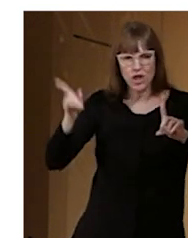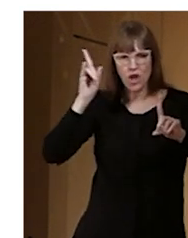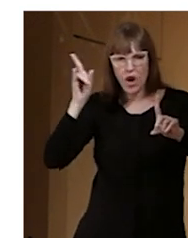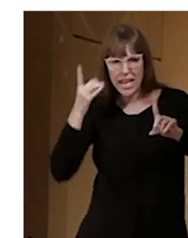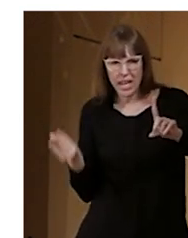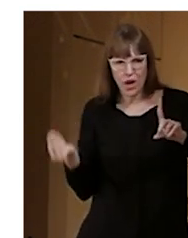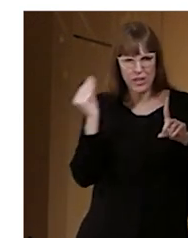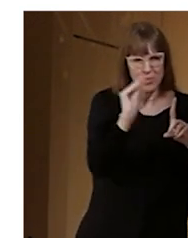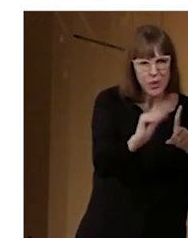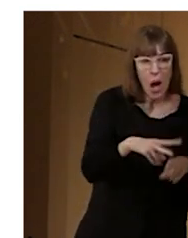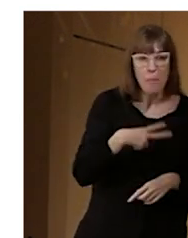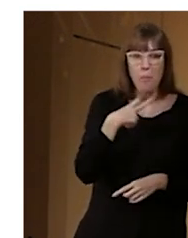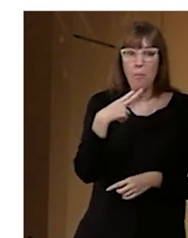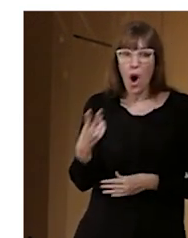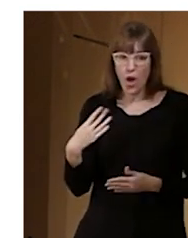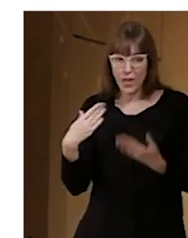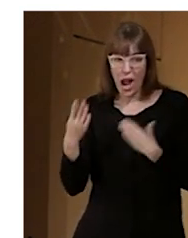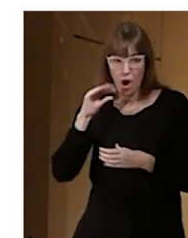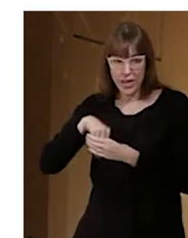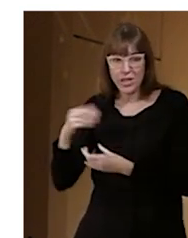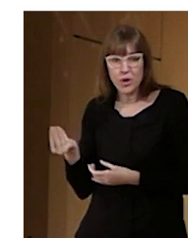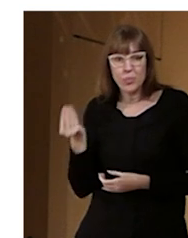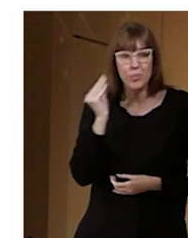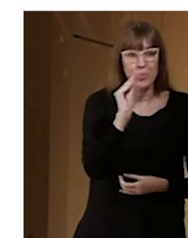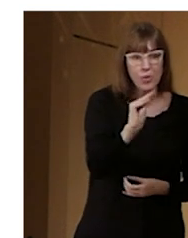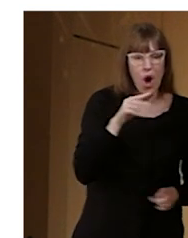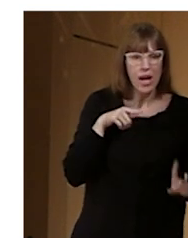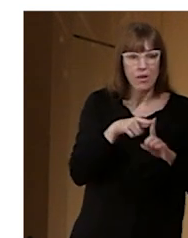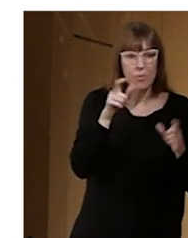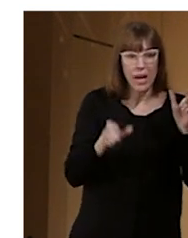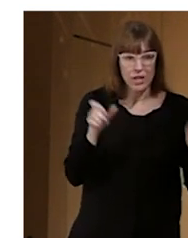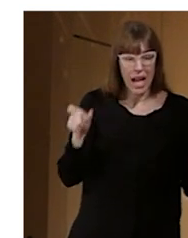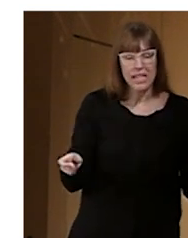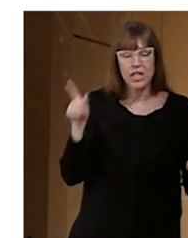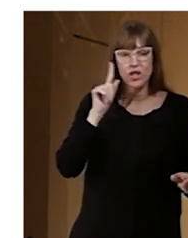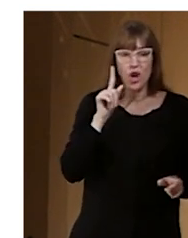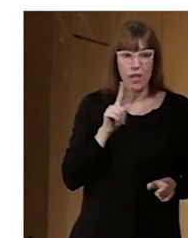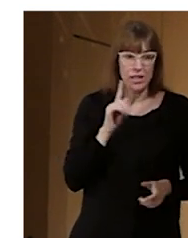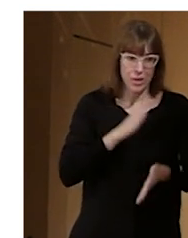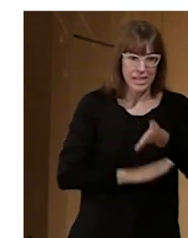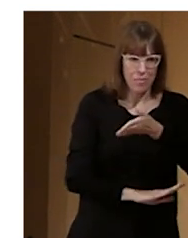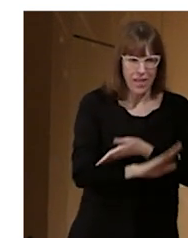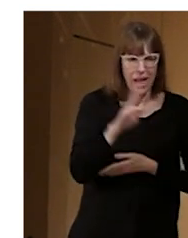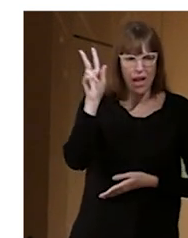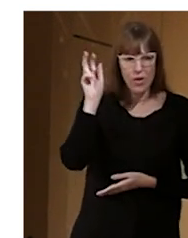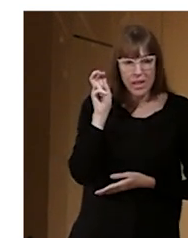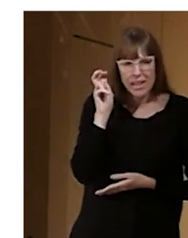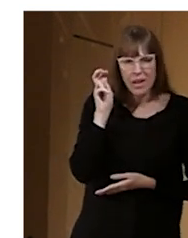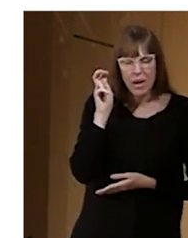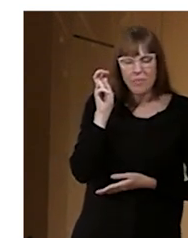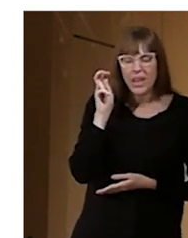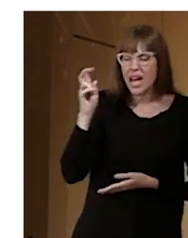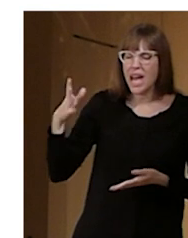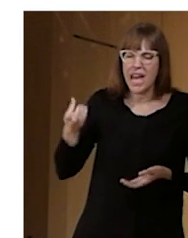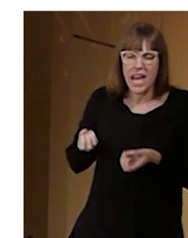están en la voz, en los diálogos, para que las personas sordas o con discapacitiva puedan tener toda la información.